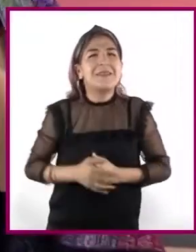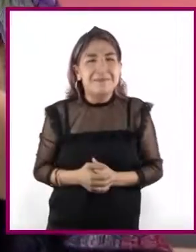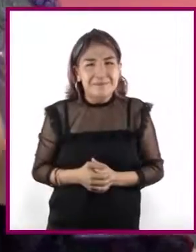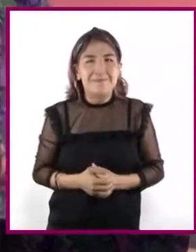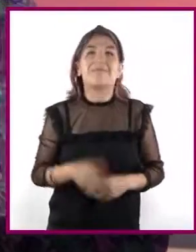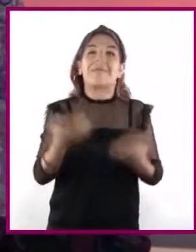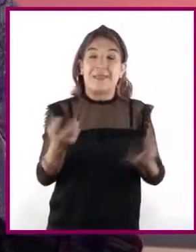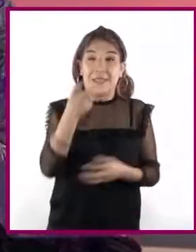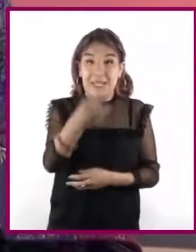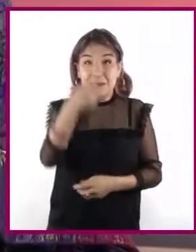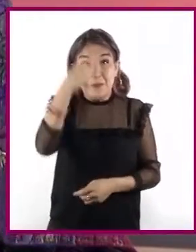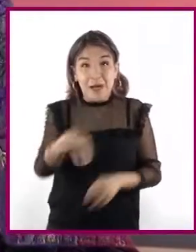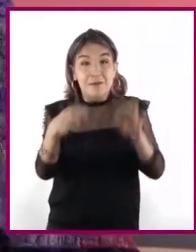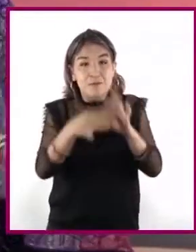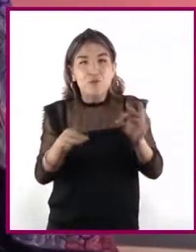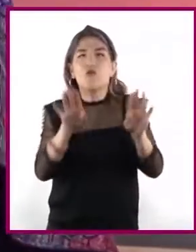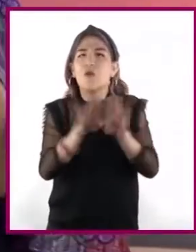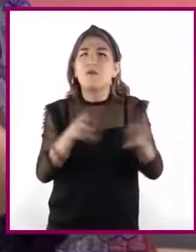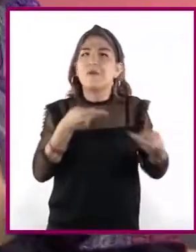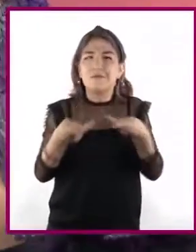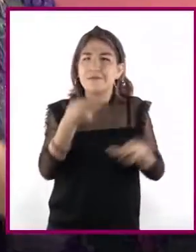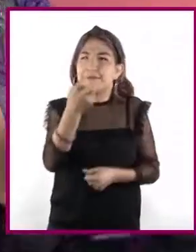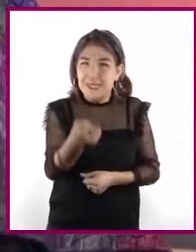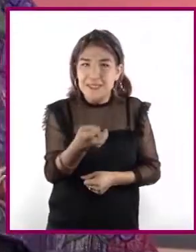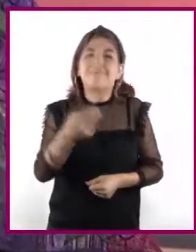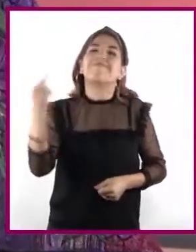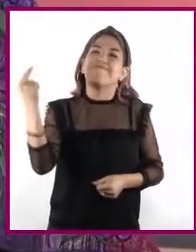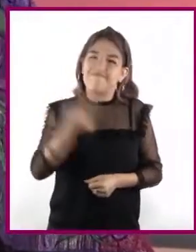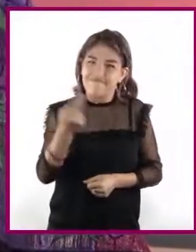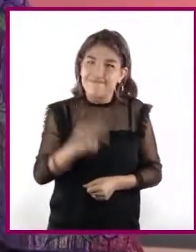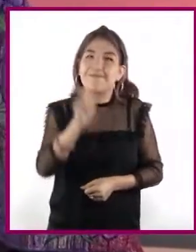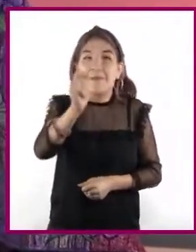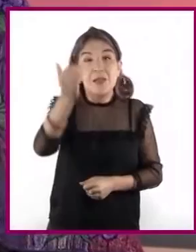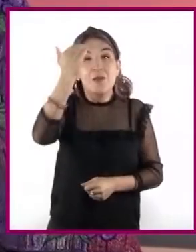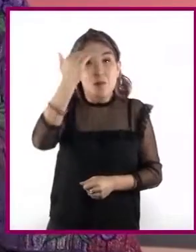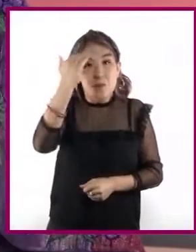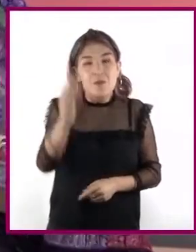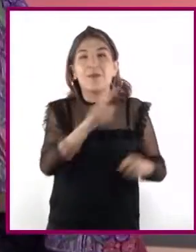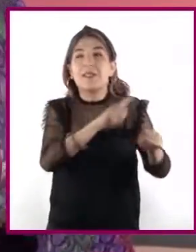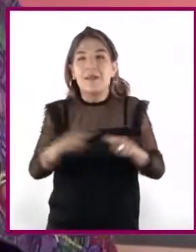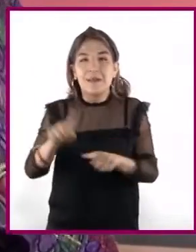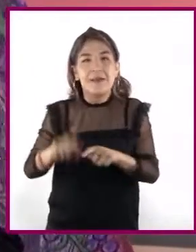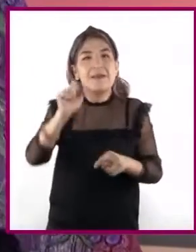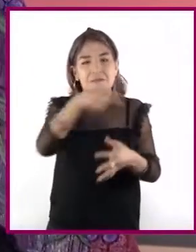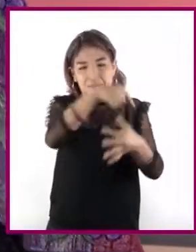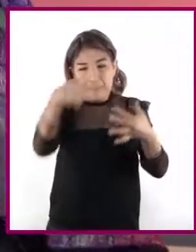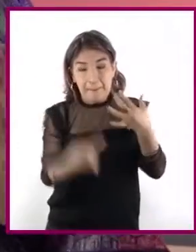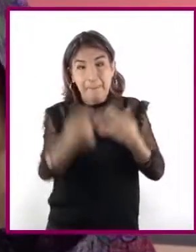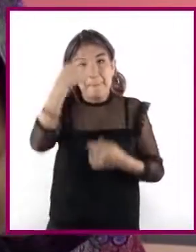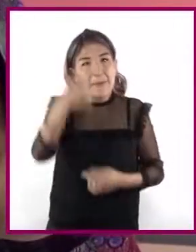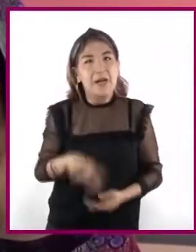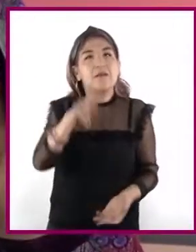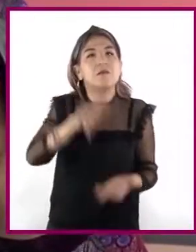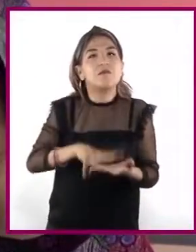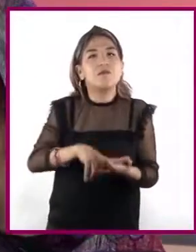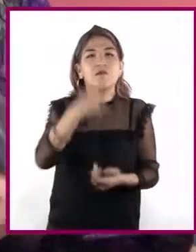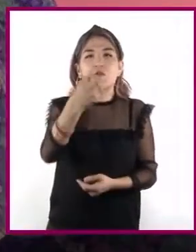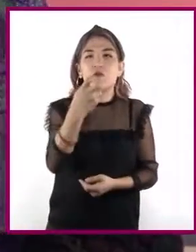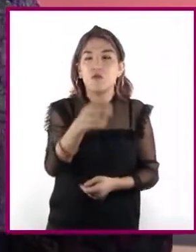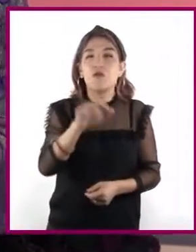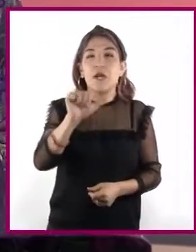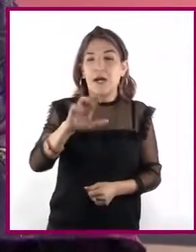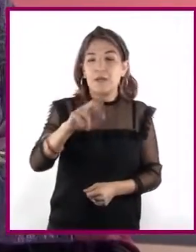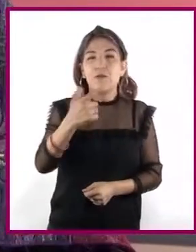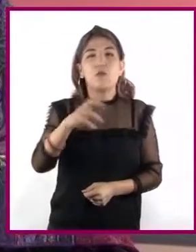para poder afrontar esas situaciones, es necesario que conozcan los elementos que dan validez a un argumento.